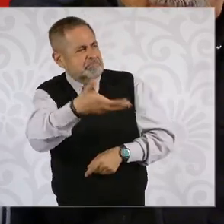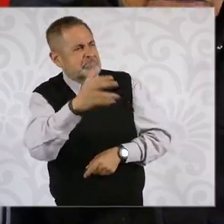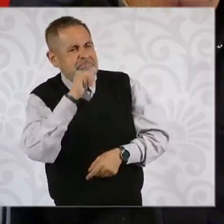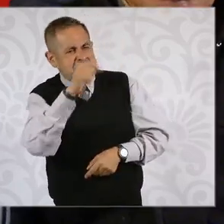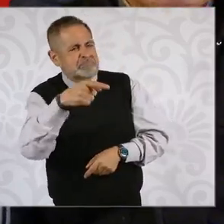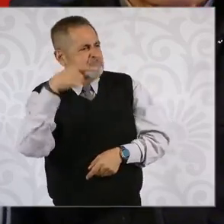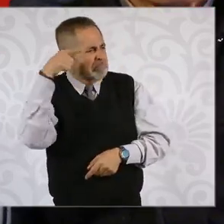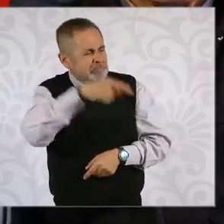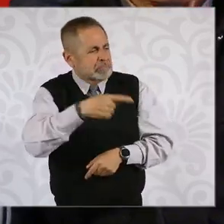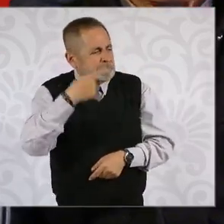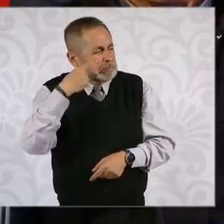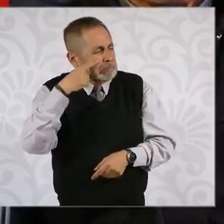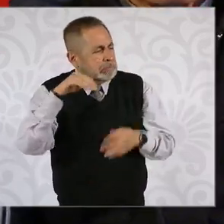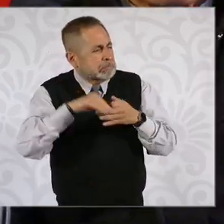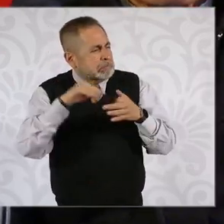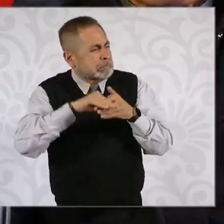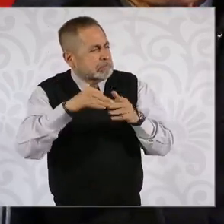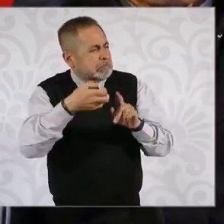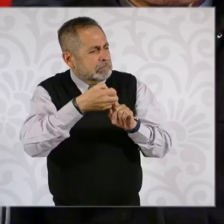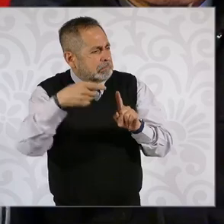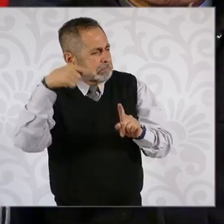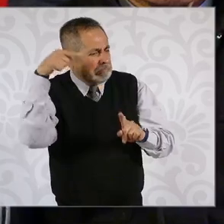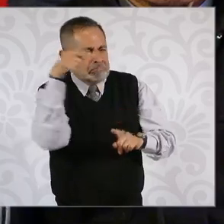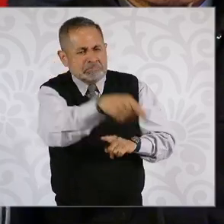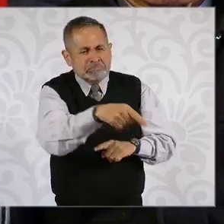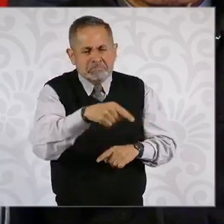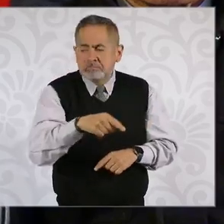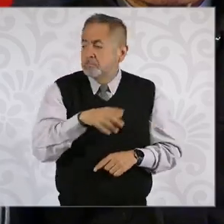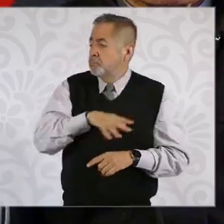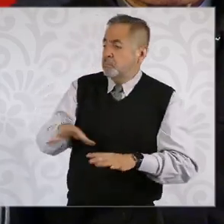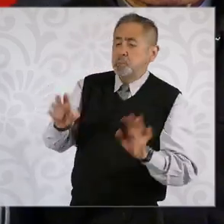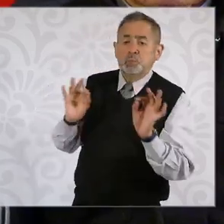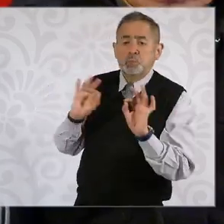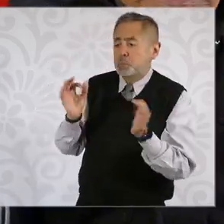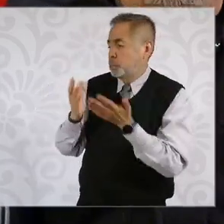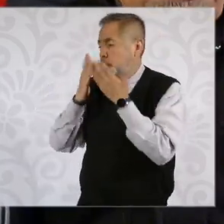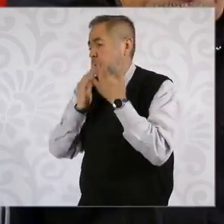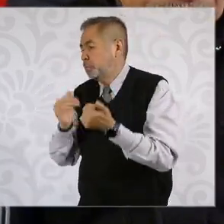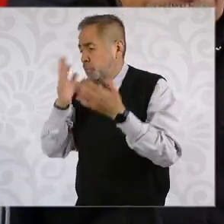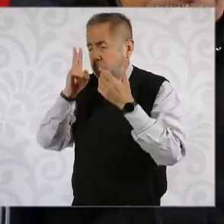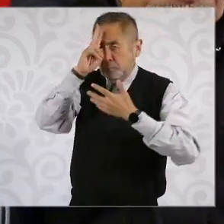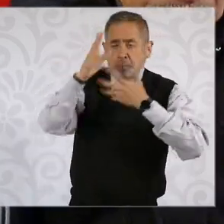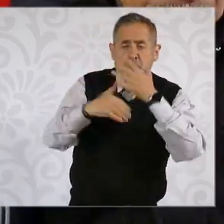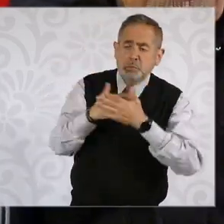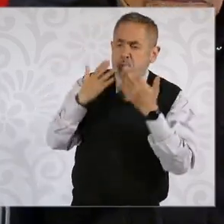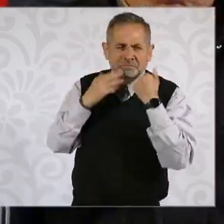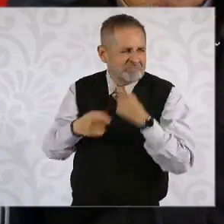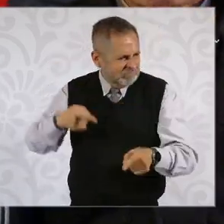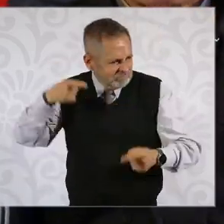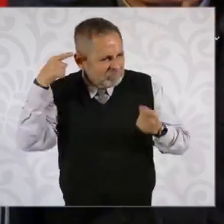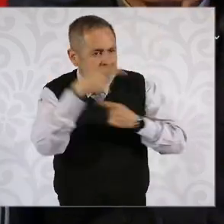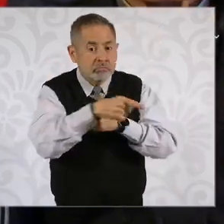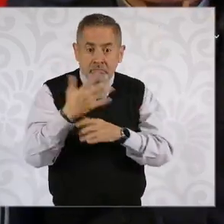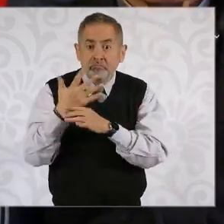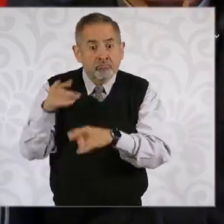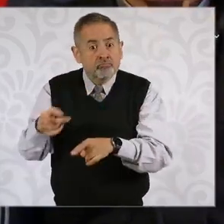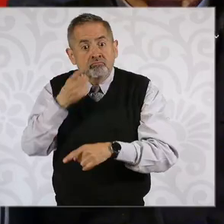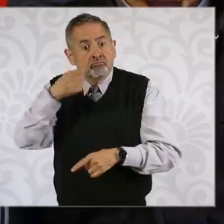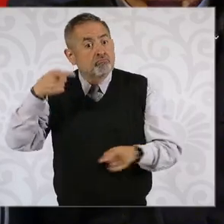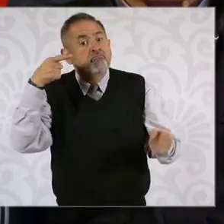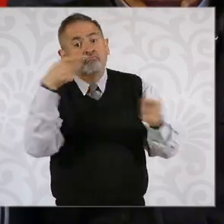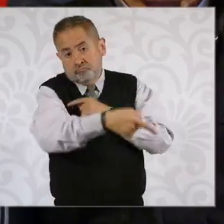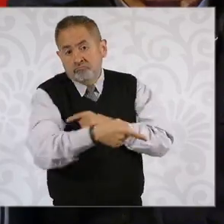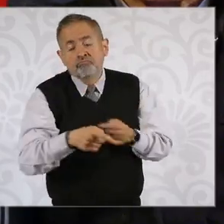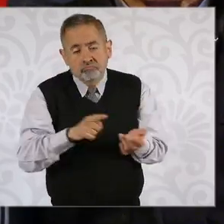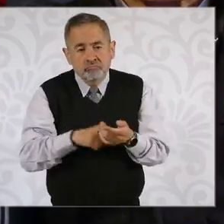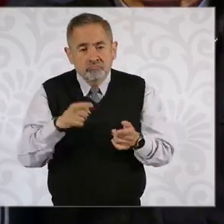sistemáticamente pues niega la existencia de esta violencia y señalaba que con esta violencia que se vive